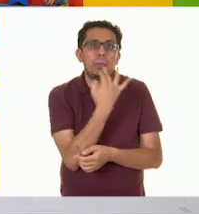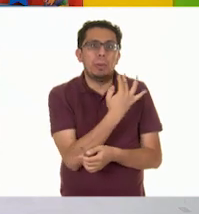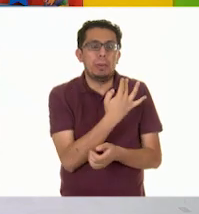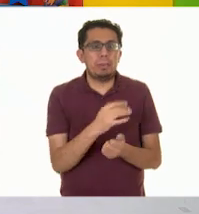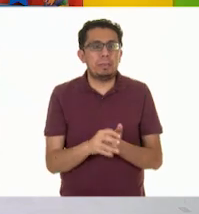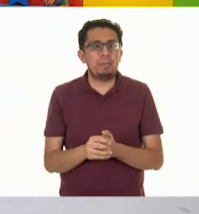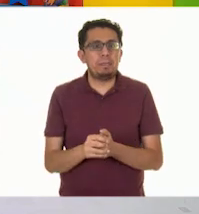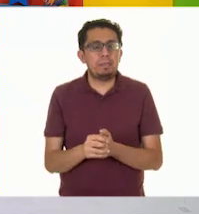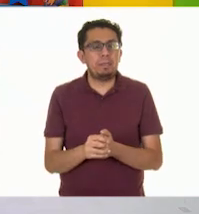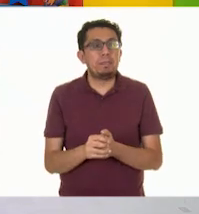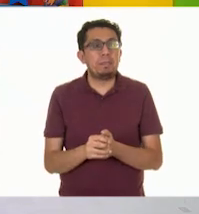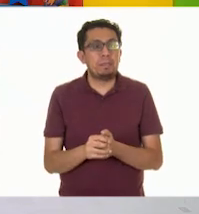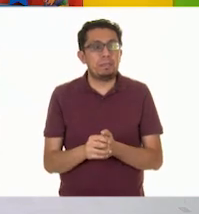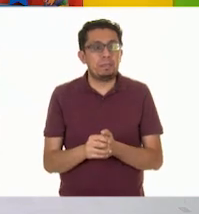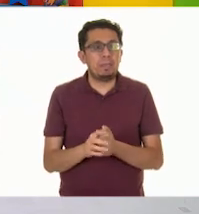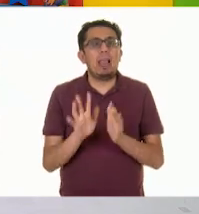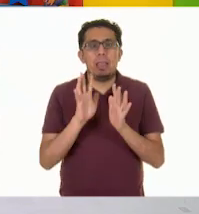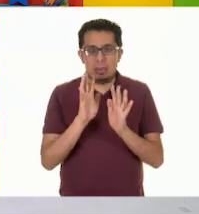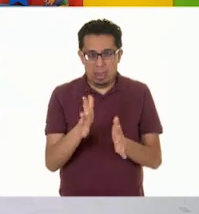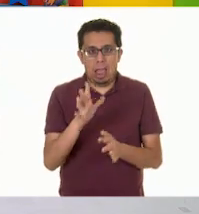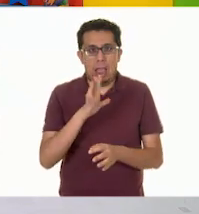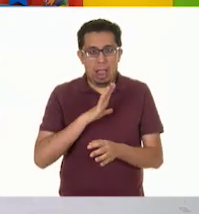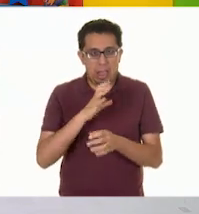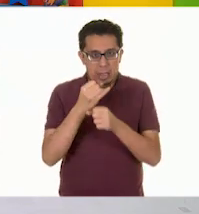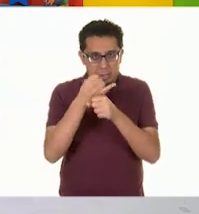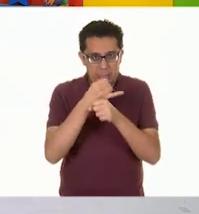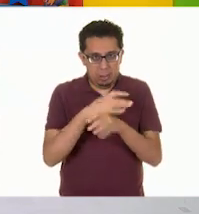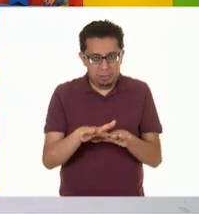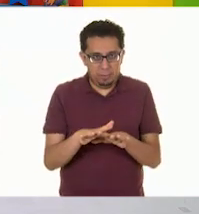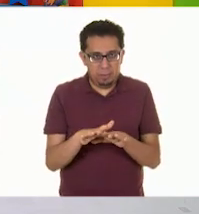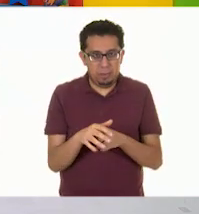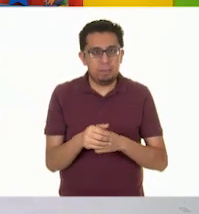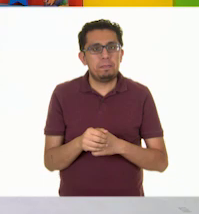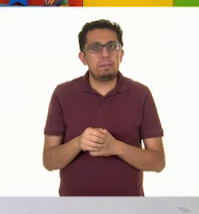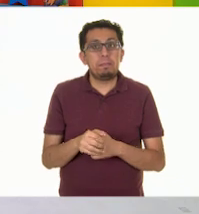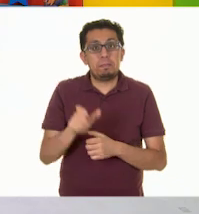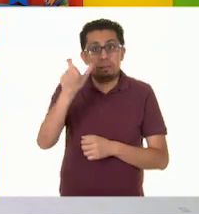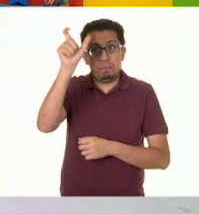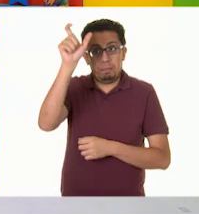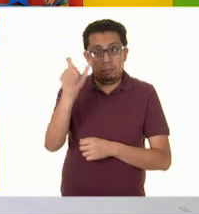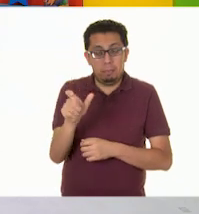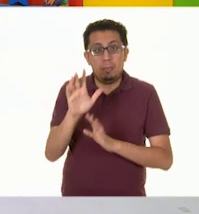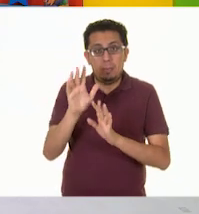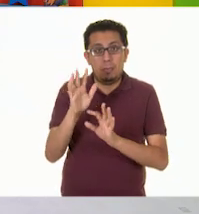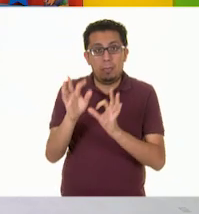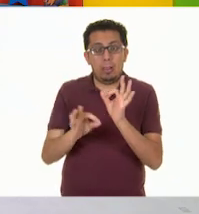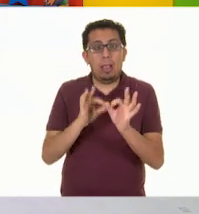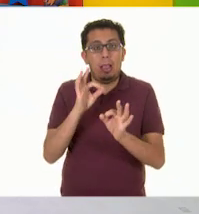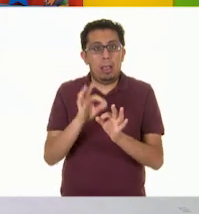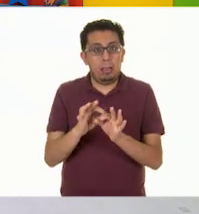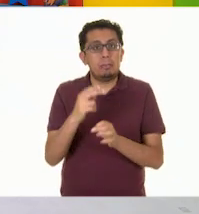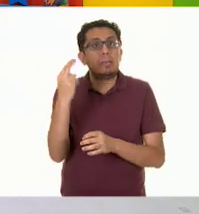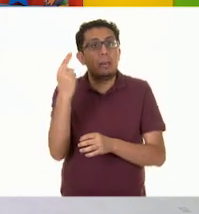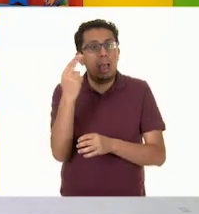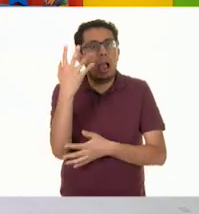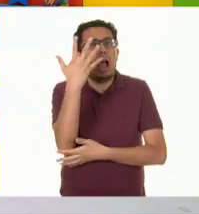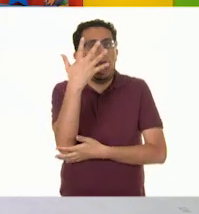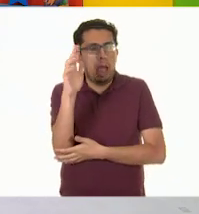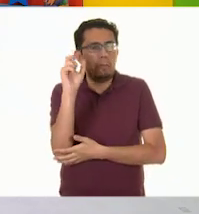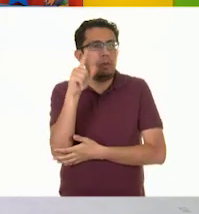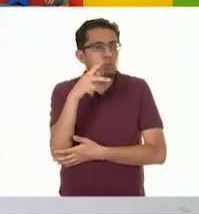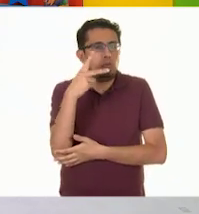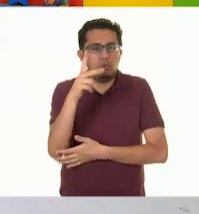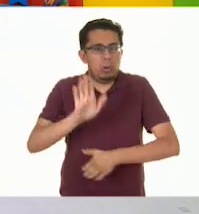Muy bien, ya tenemos la información de este espacio que necesita el árbol y de sus características.